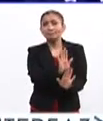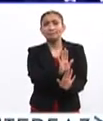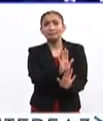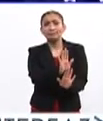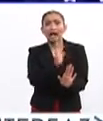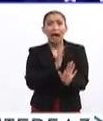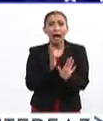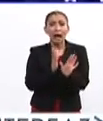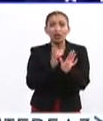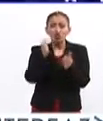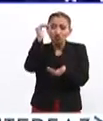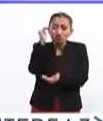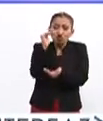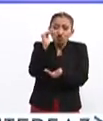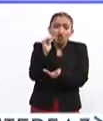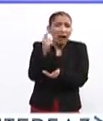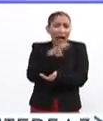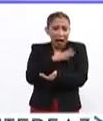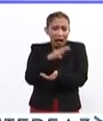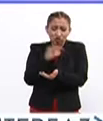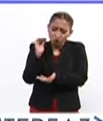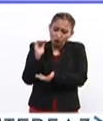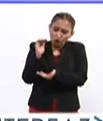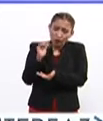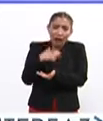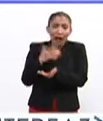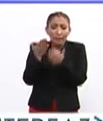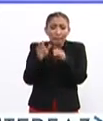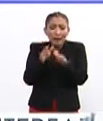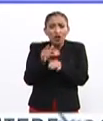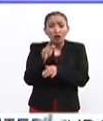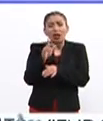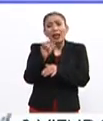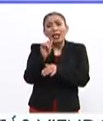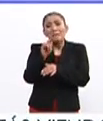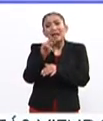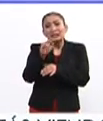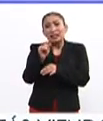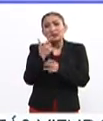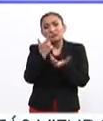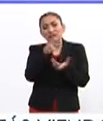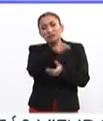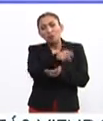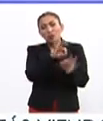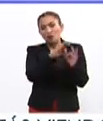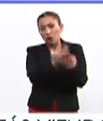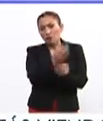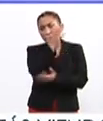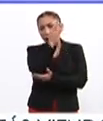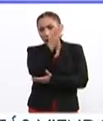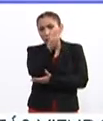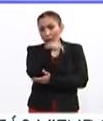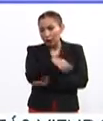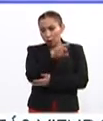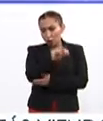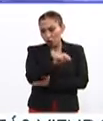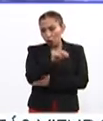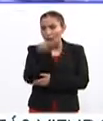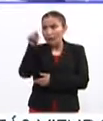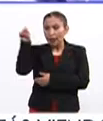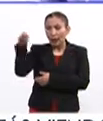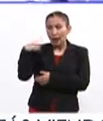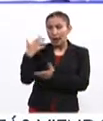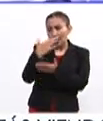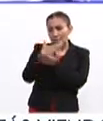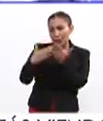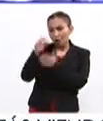tipo bonsai también, ya pequeñitos, de pinus alepensis, que no es una especie de aquí, es una especie de